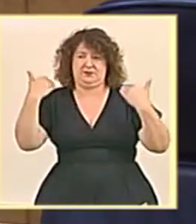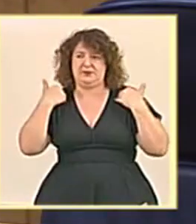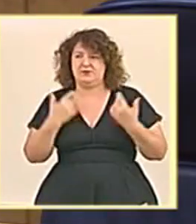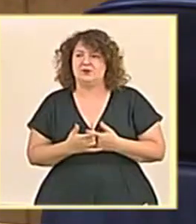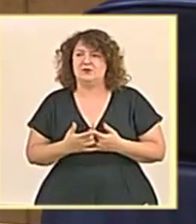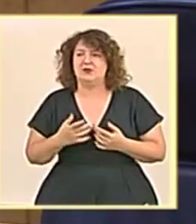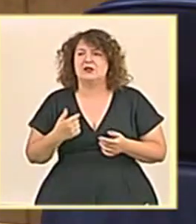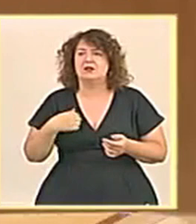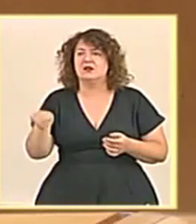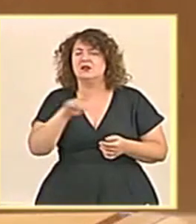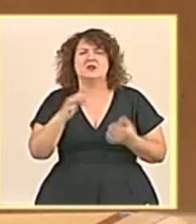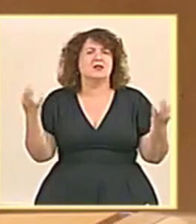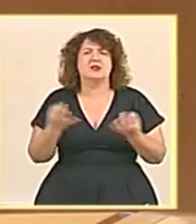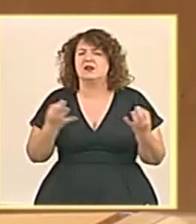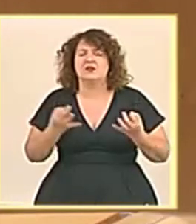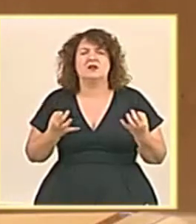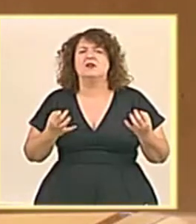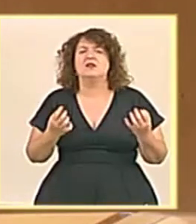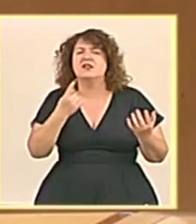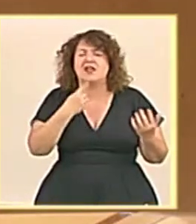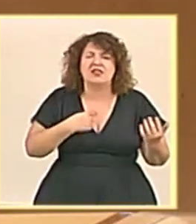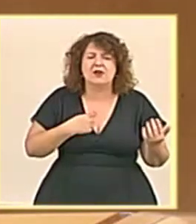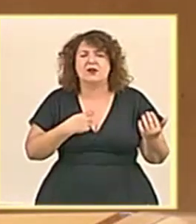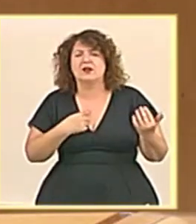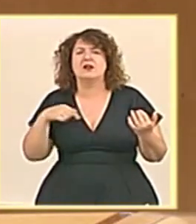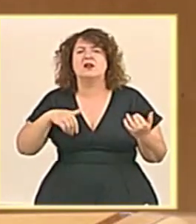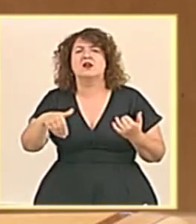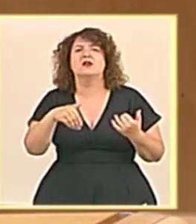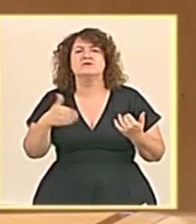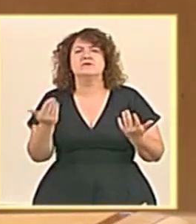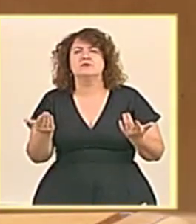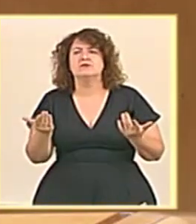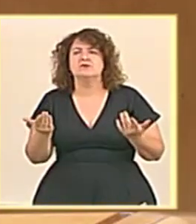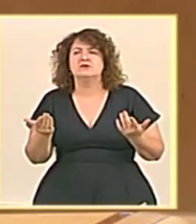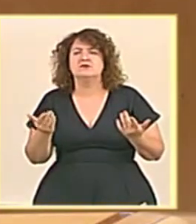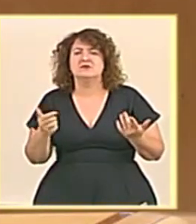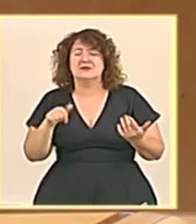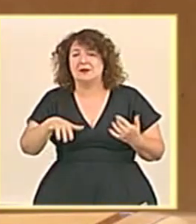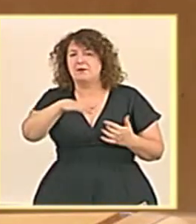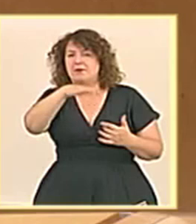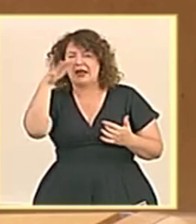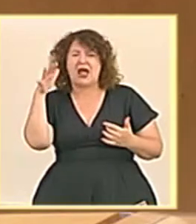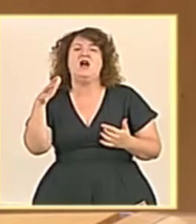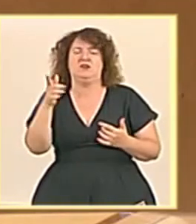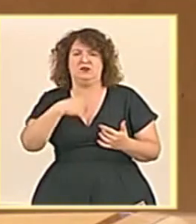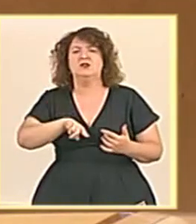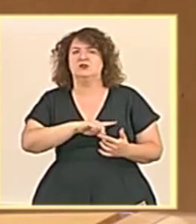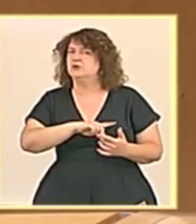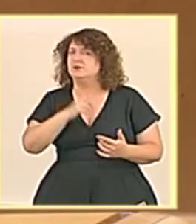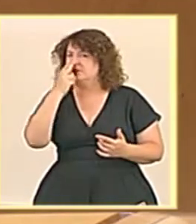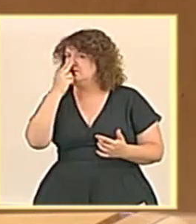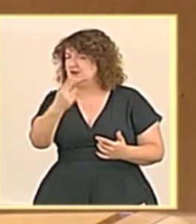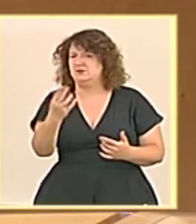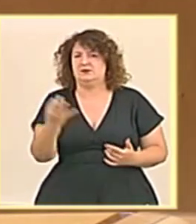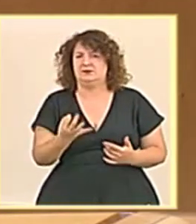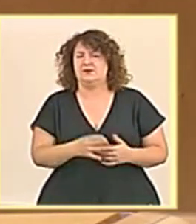creo que su responsabilidad pasaría por decirme, cuando terminemos esta comparecencia, en este verano vamos a tener una visita.